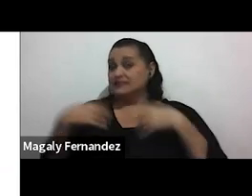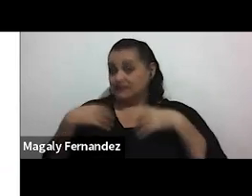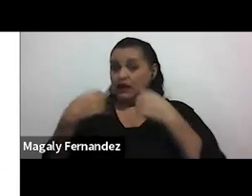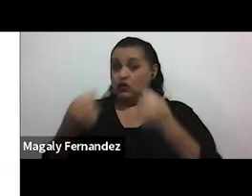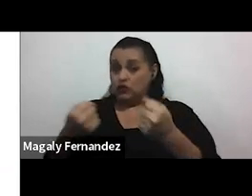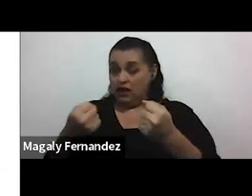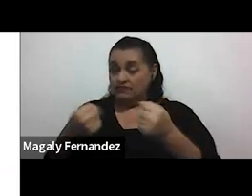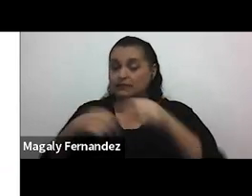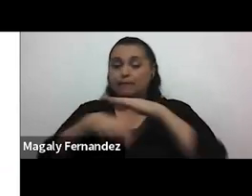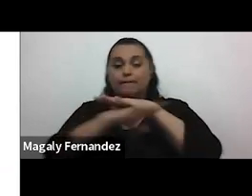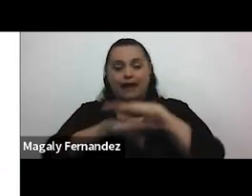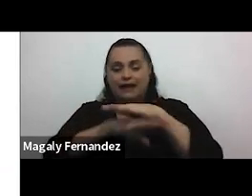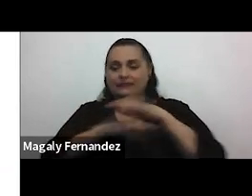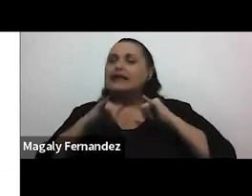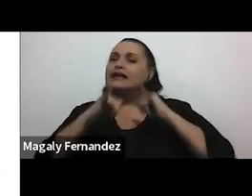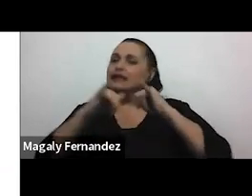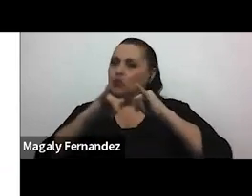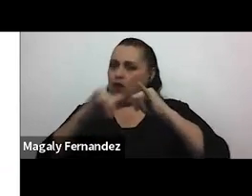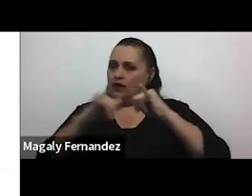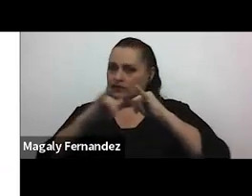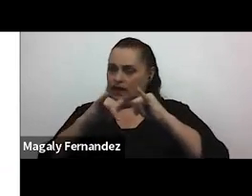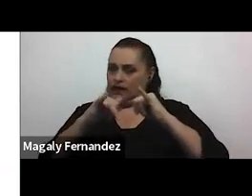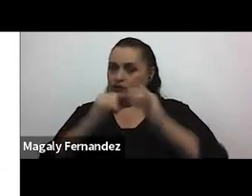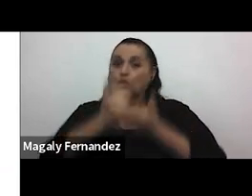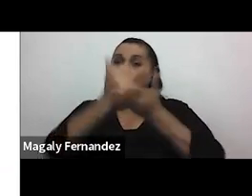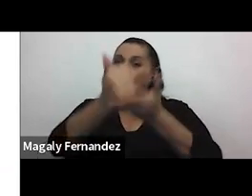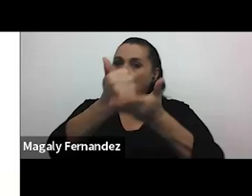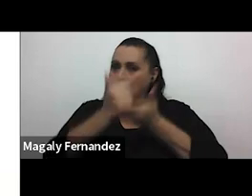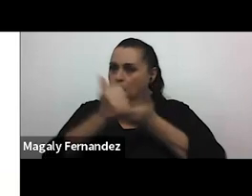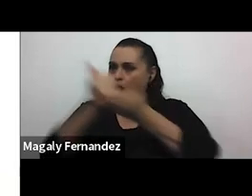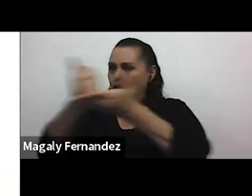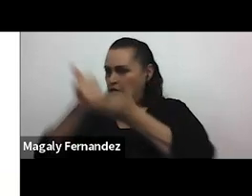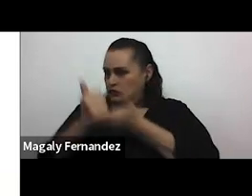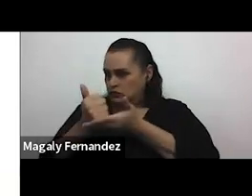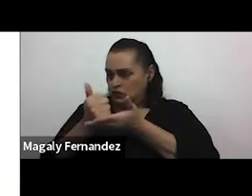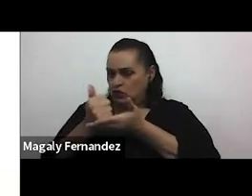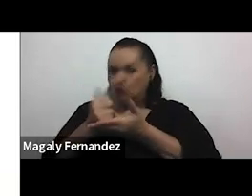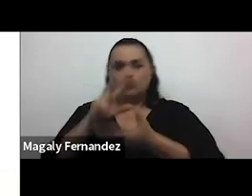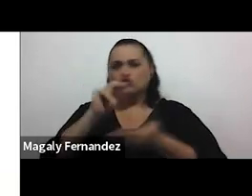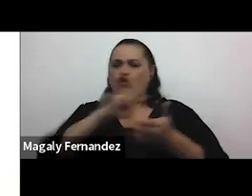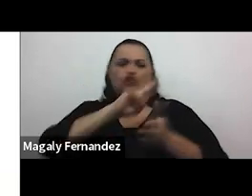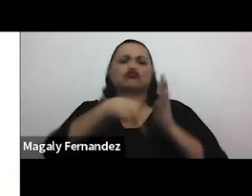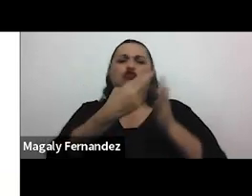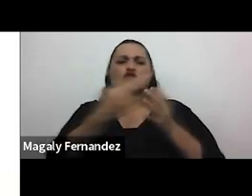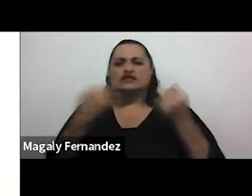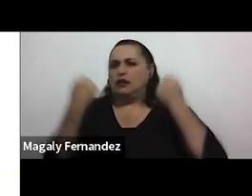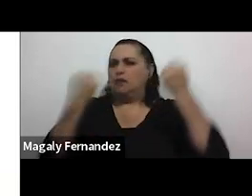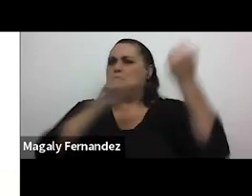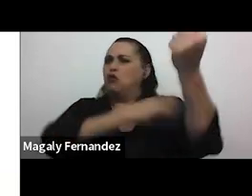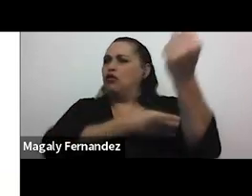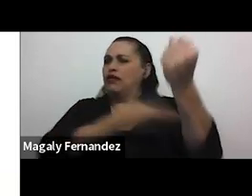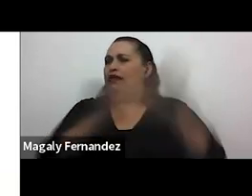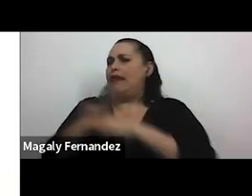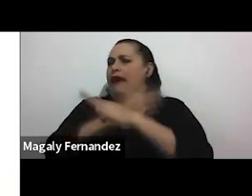se basan en una igualdad y en una colaboración, no en roles de poder que están predeterminados